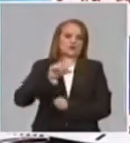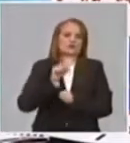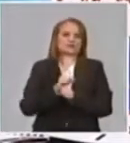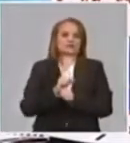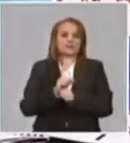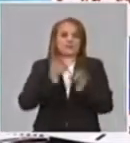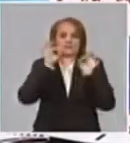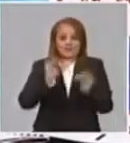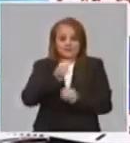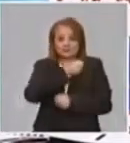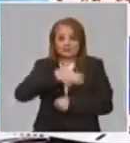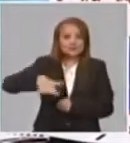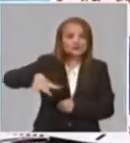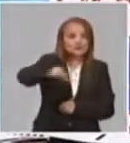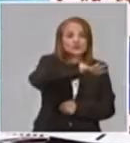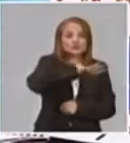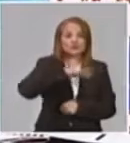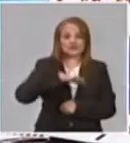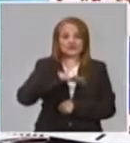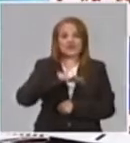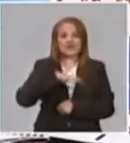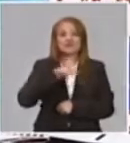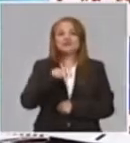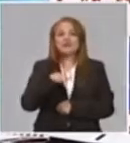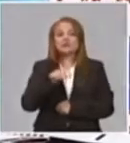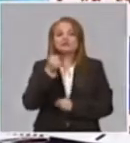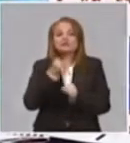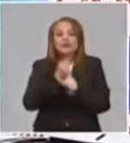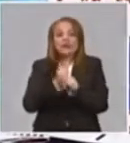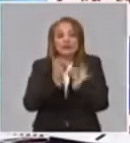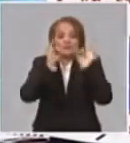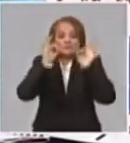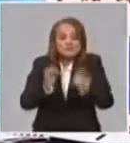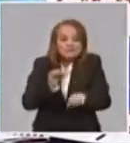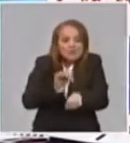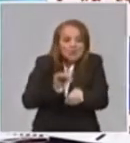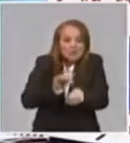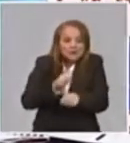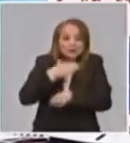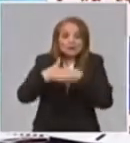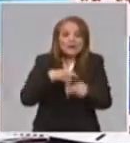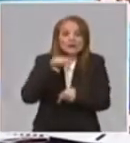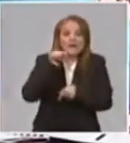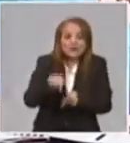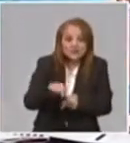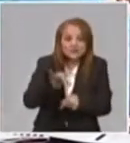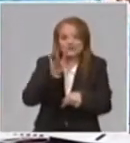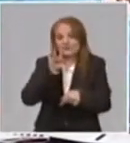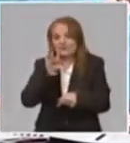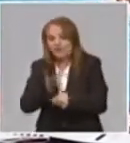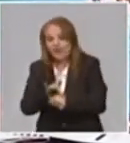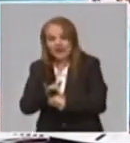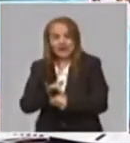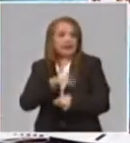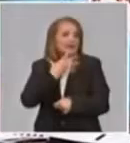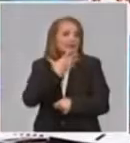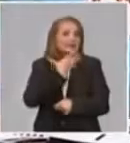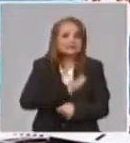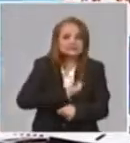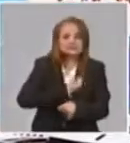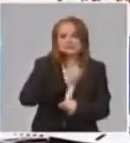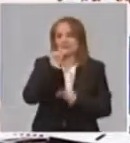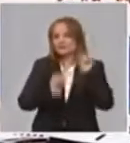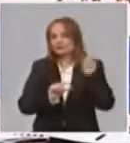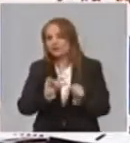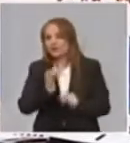nosotros estamos haciendo en el mismo momento en el que están aconteciendo los problemas. De manera que no se puede esperar para después hacer. Hay que